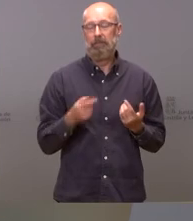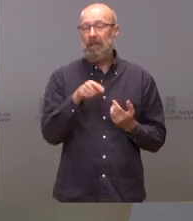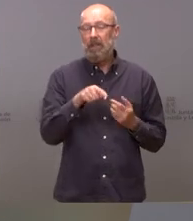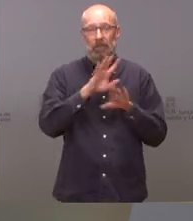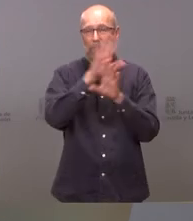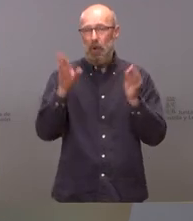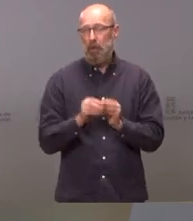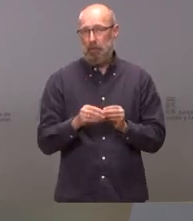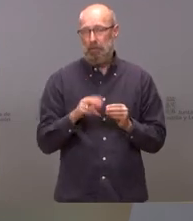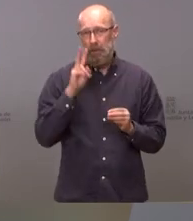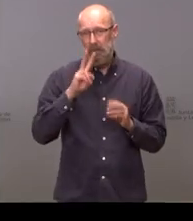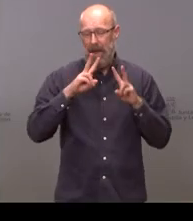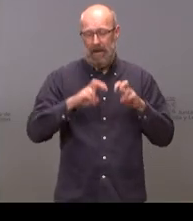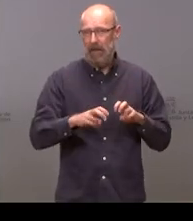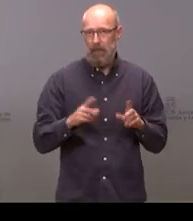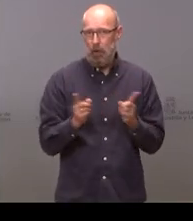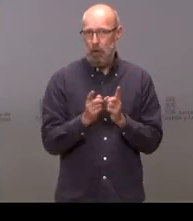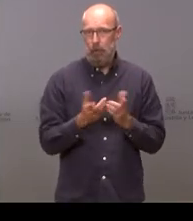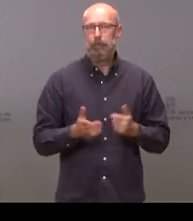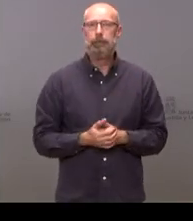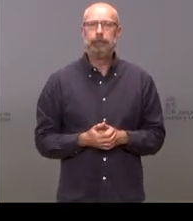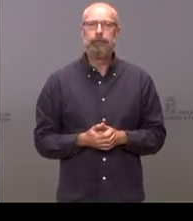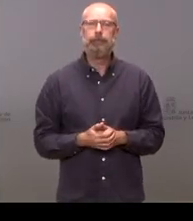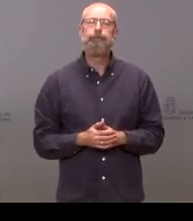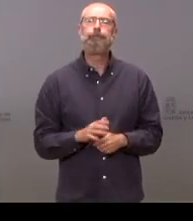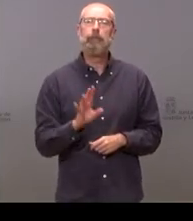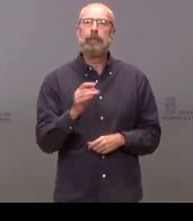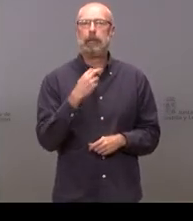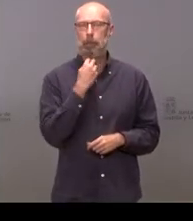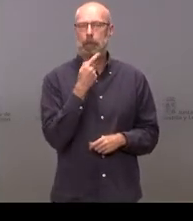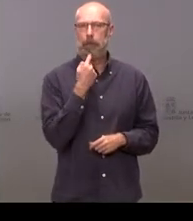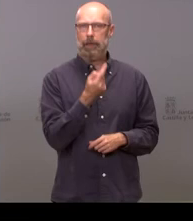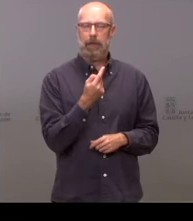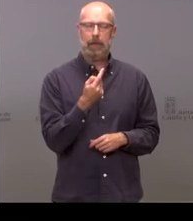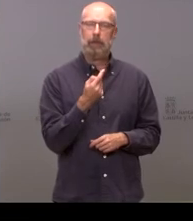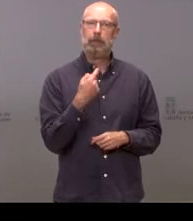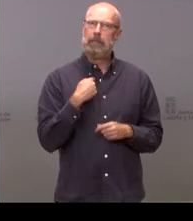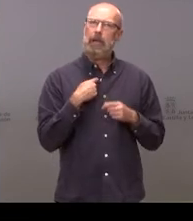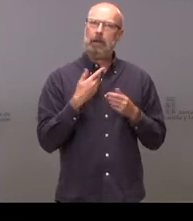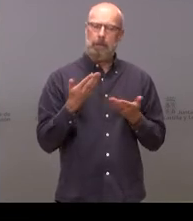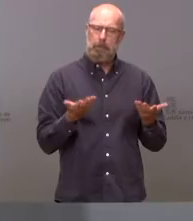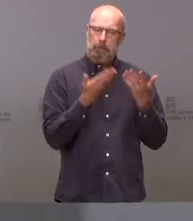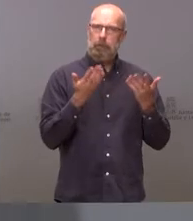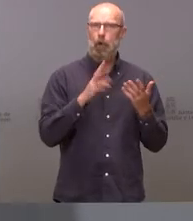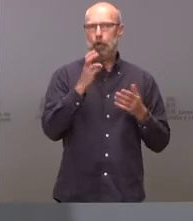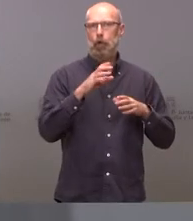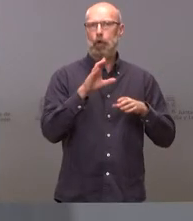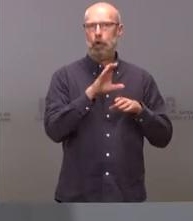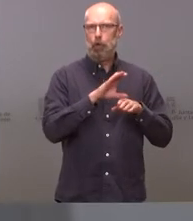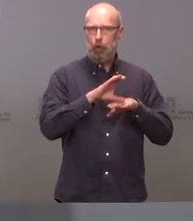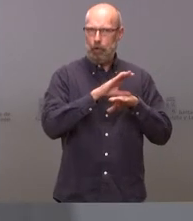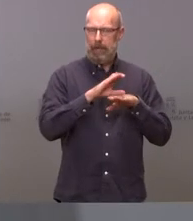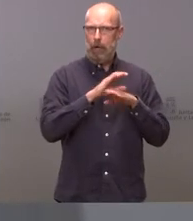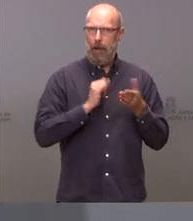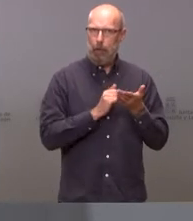pluma de los presupuestos se han hecho otras valoraciones también en el consejo por parte también del consejero de Agricultura sobre la pobreza